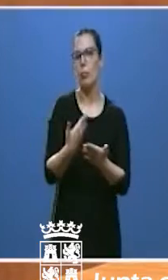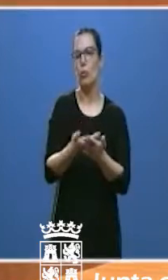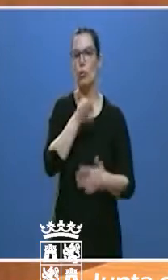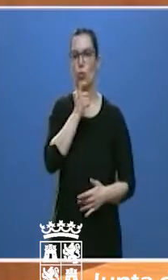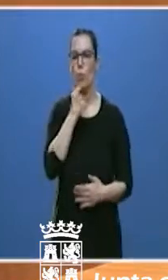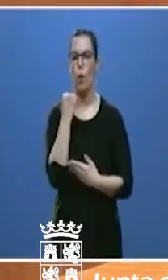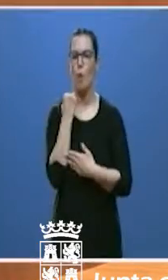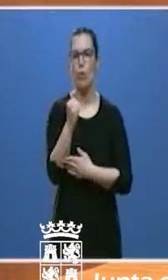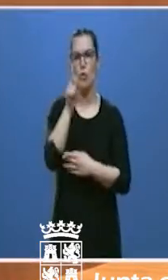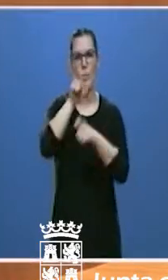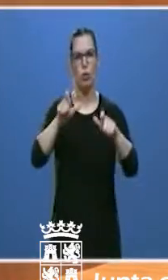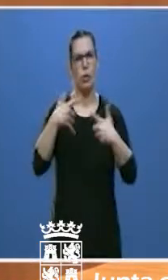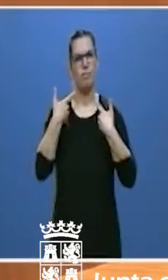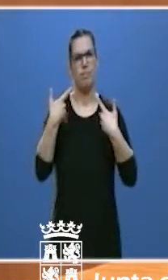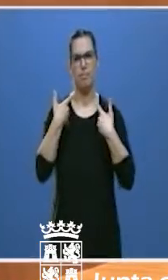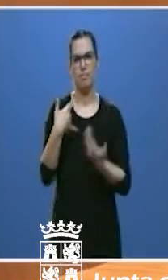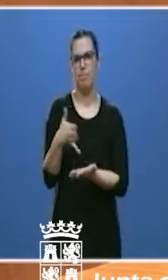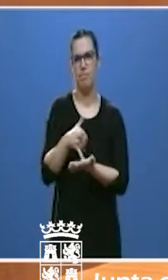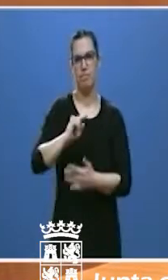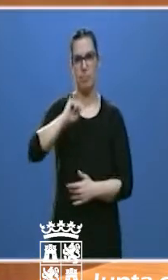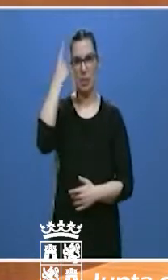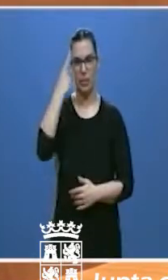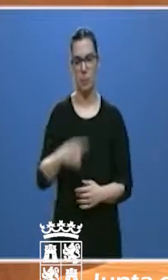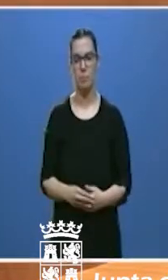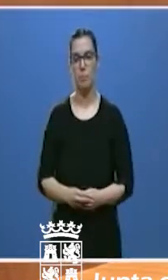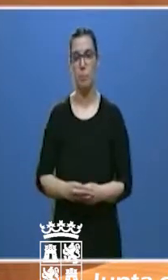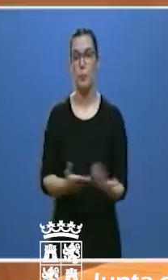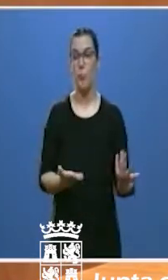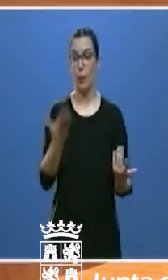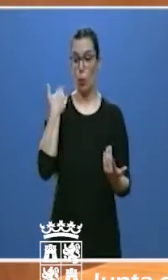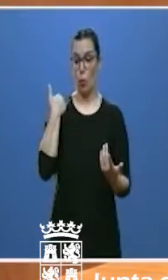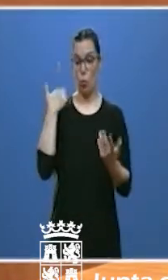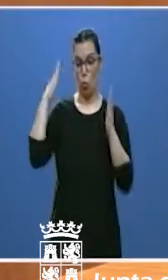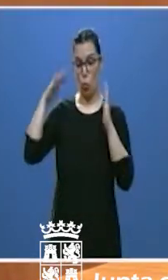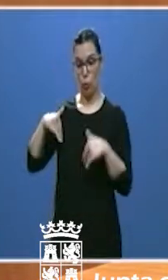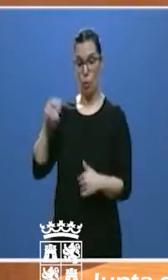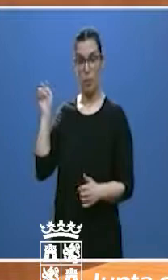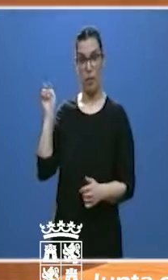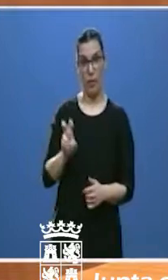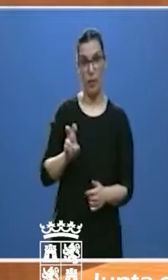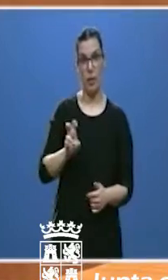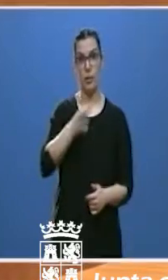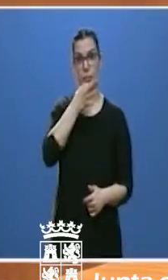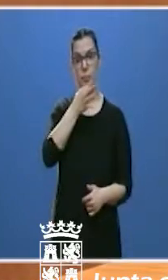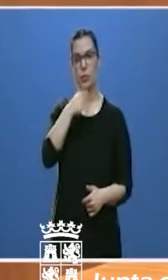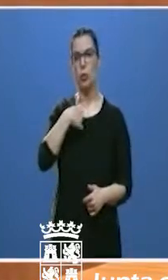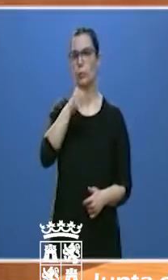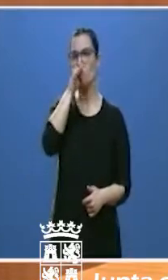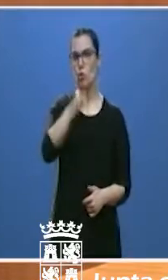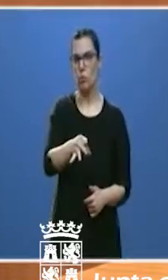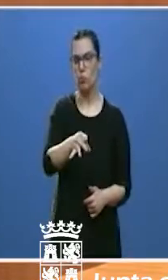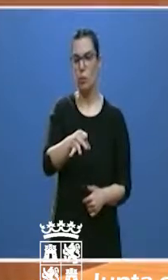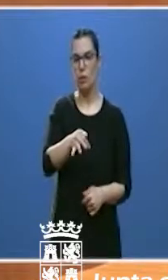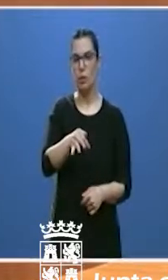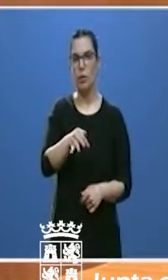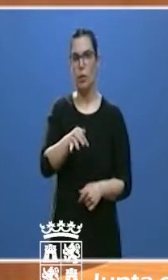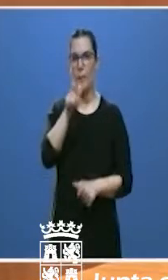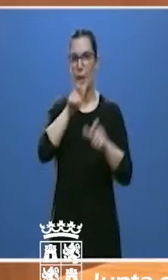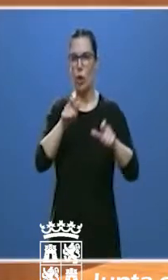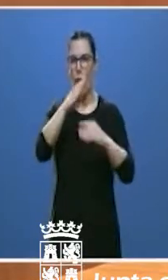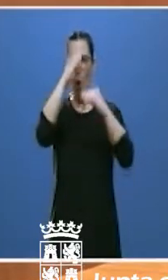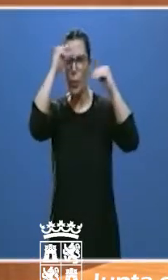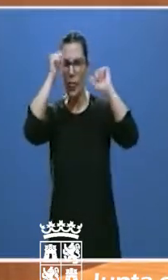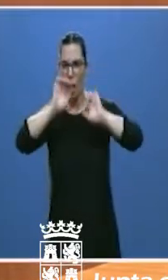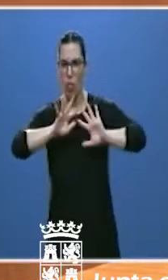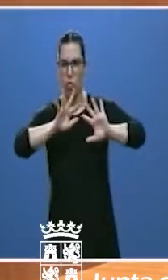los más vulnerables. En mi anterior comparecencia prometí que no íbamos a dejar a nadie atrás y